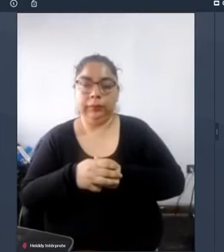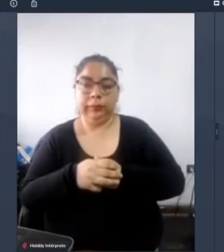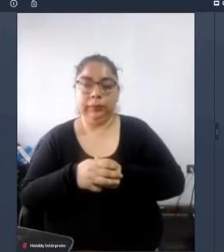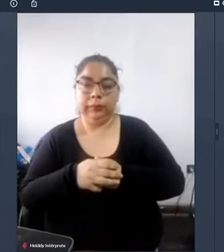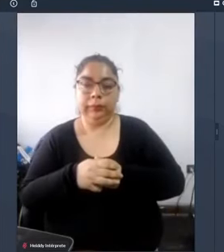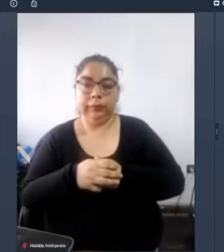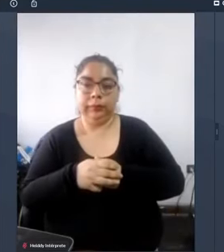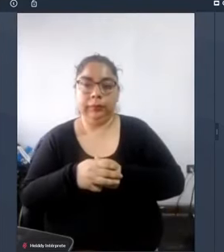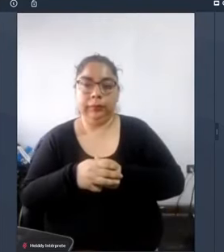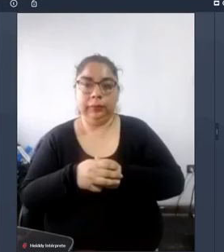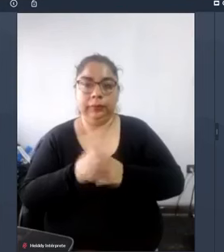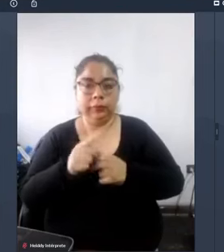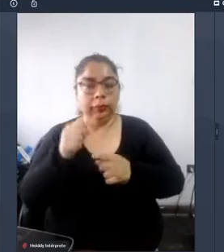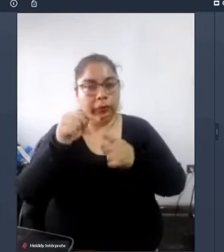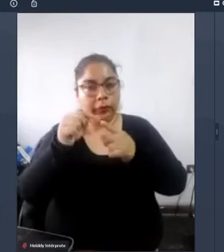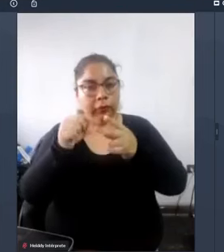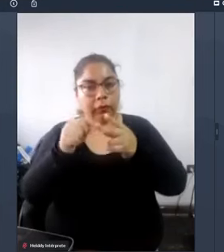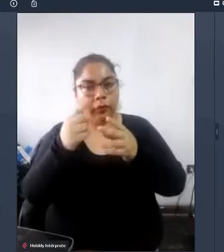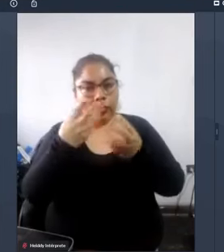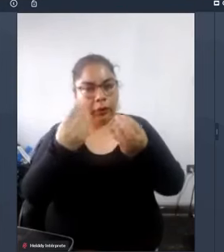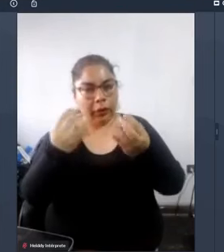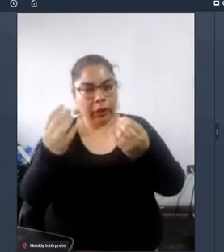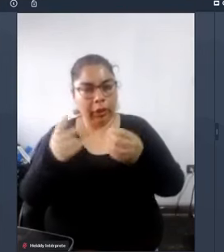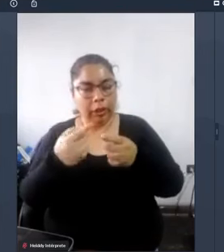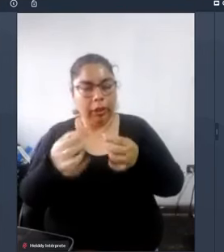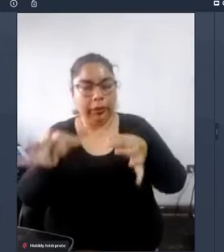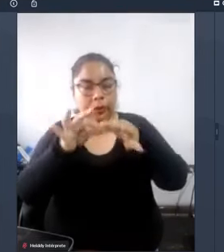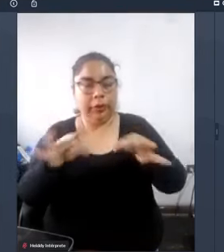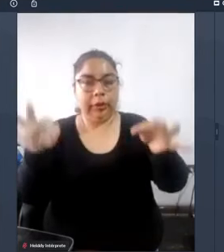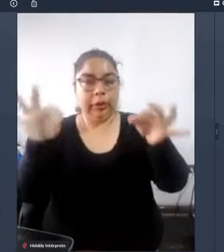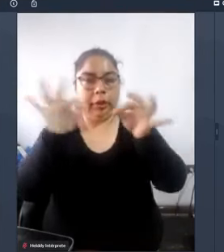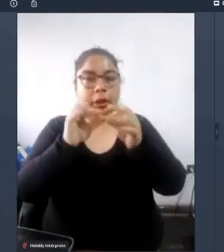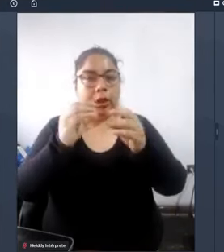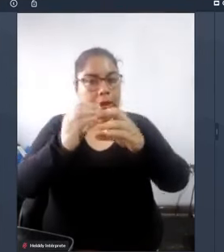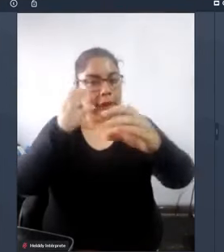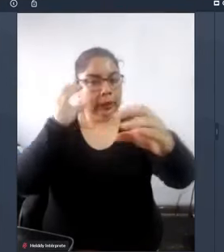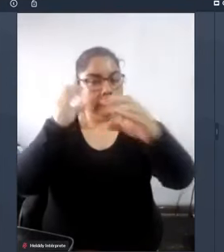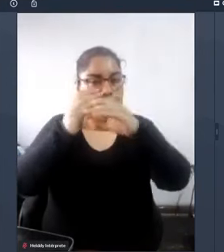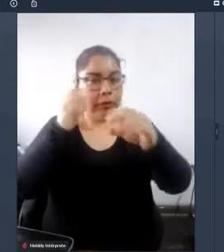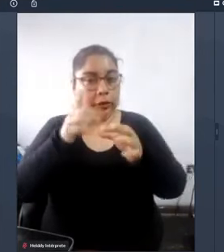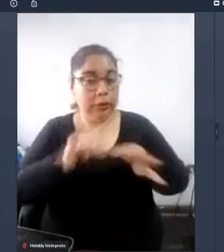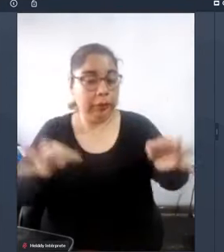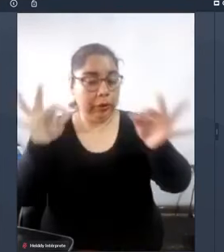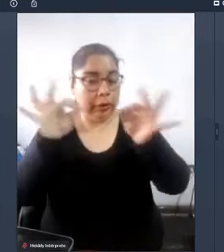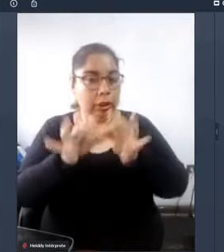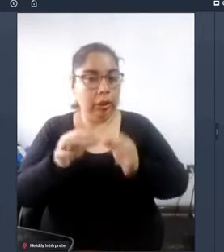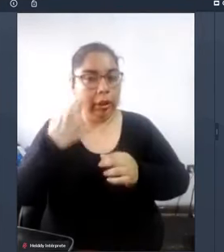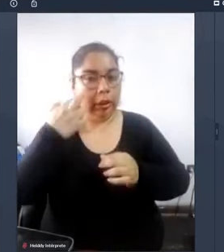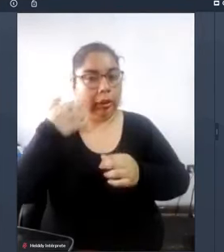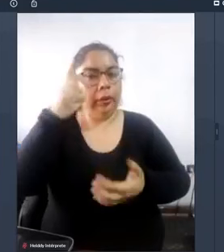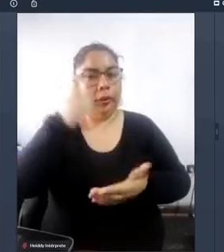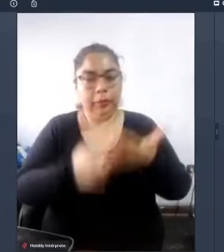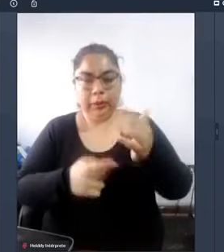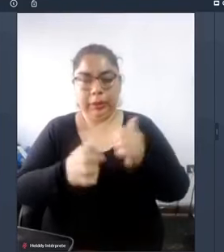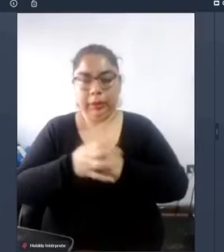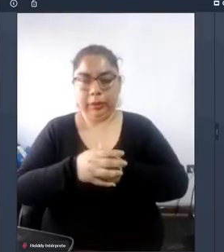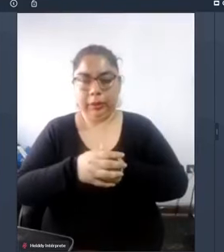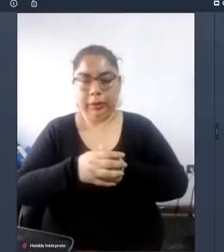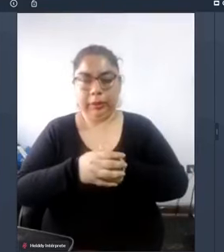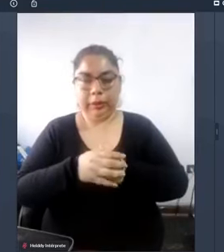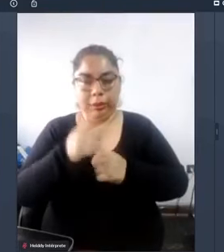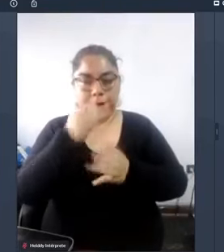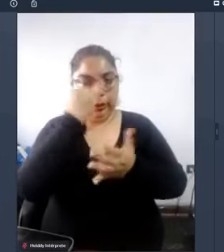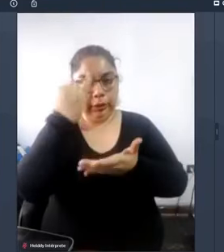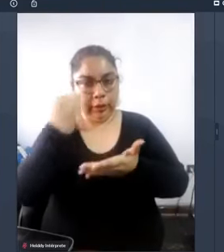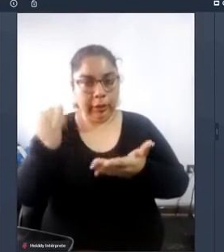los temas que estamos tratando son harto importantes ¿no? el tema del transporte es fundamental para poder diseñar una ciudad